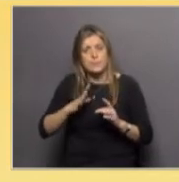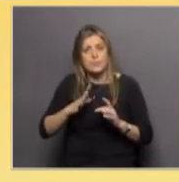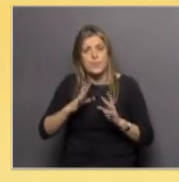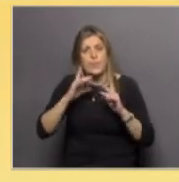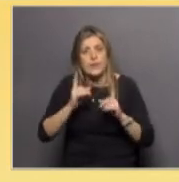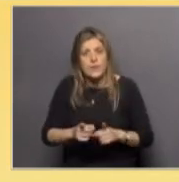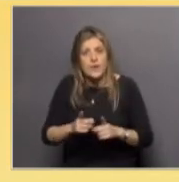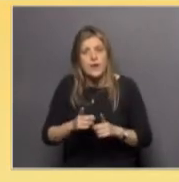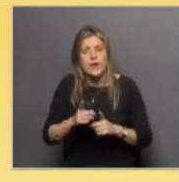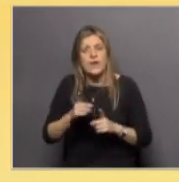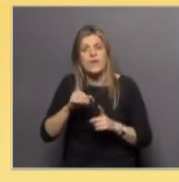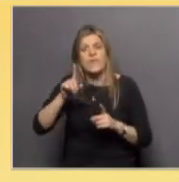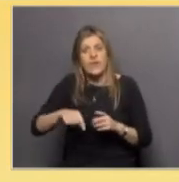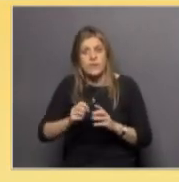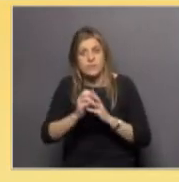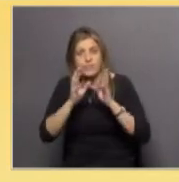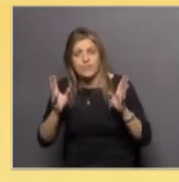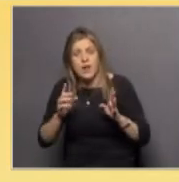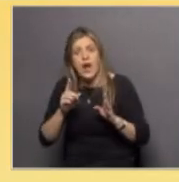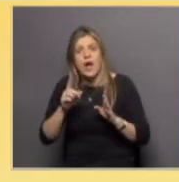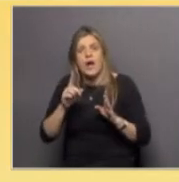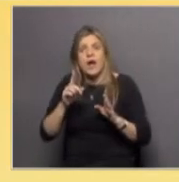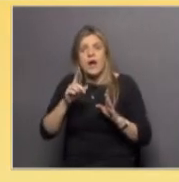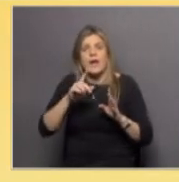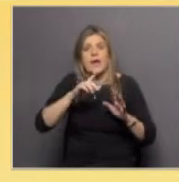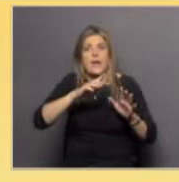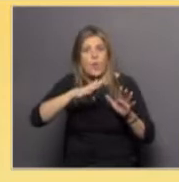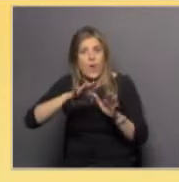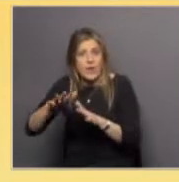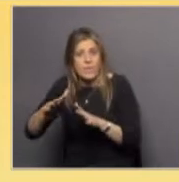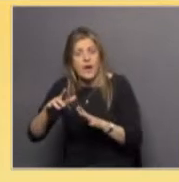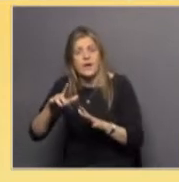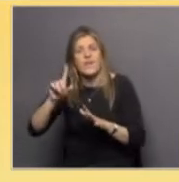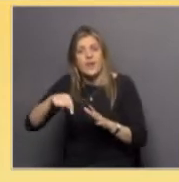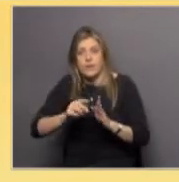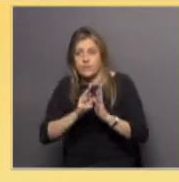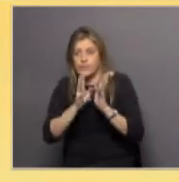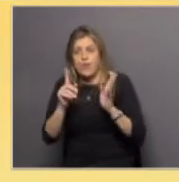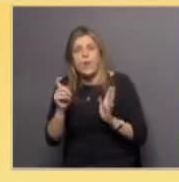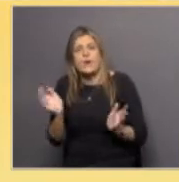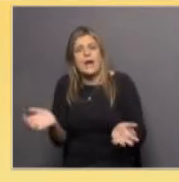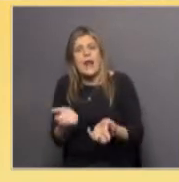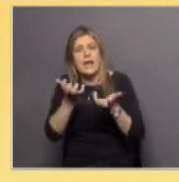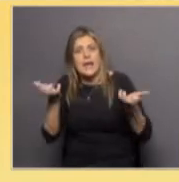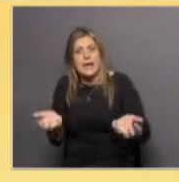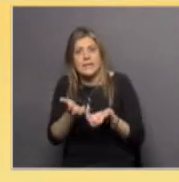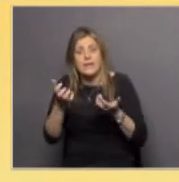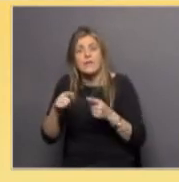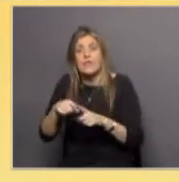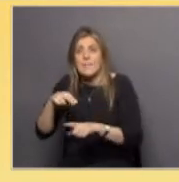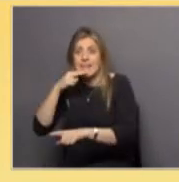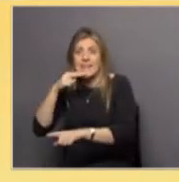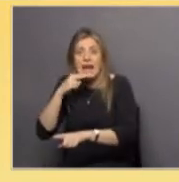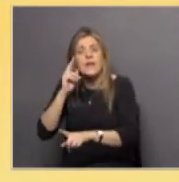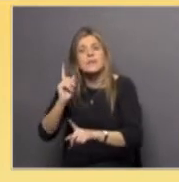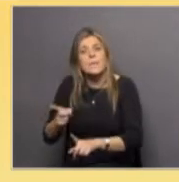se produce infiltración del agua de mar, esta agua de mar se calienta y se enriquecen metales, y luego emerge formando